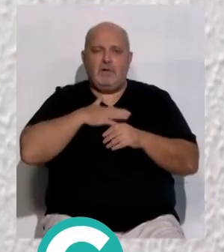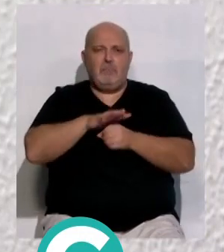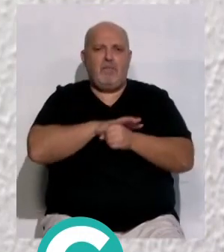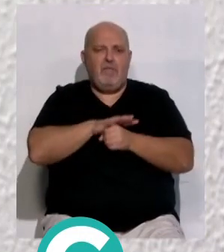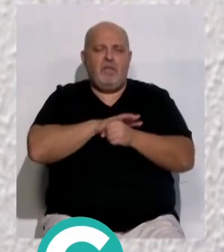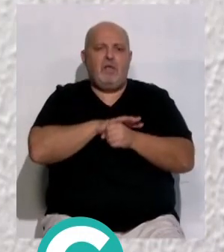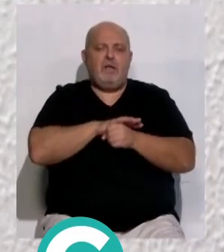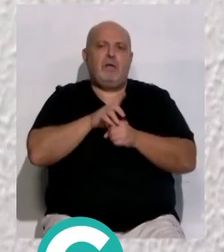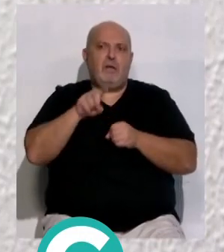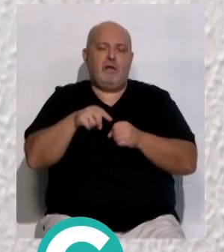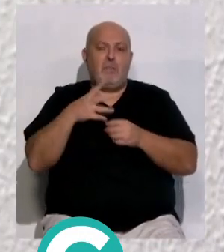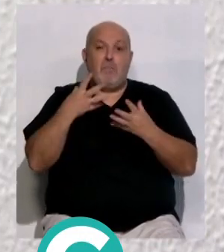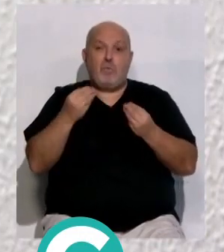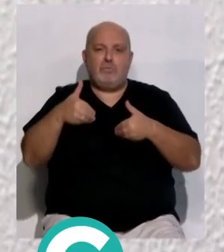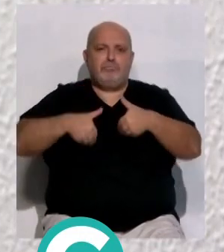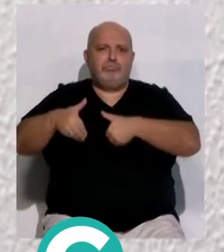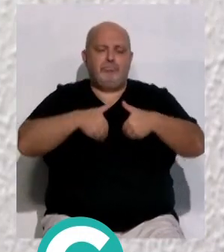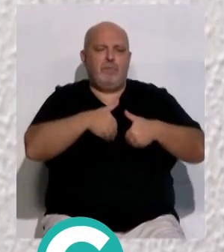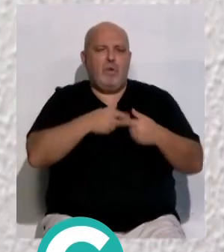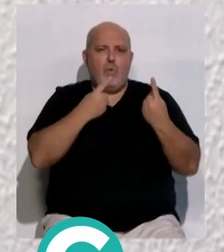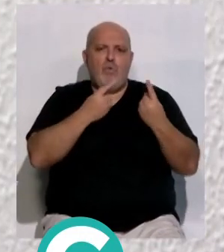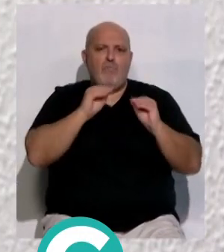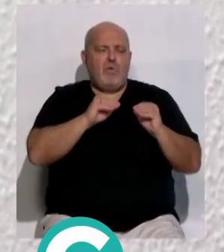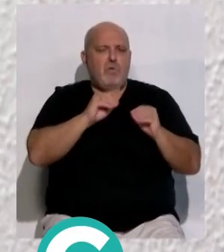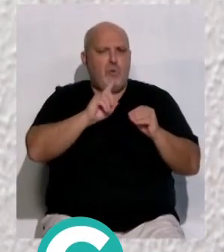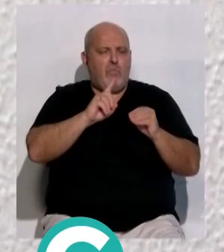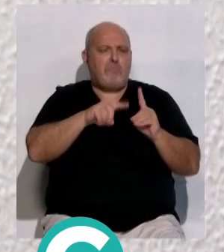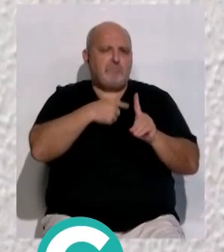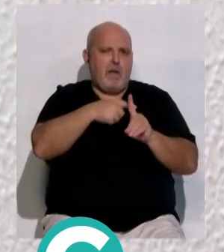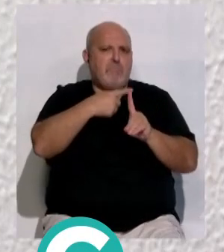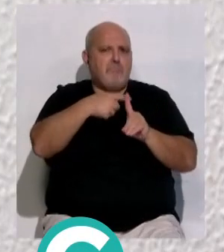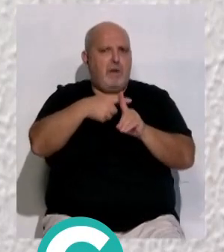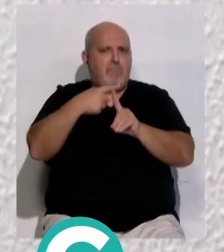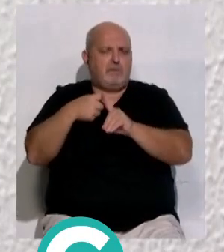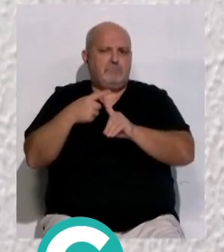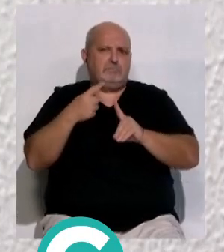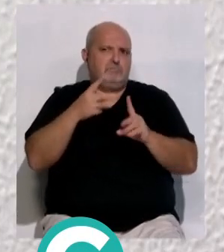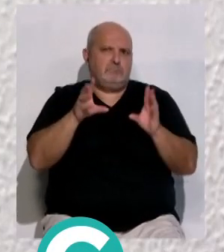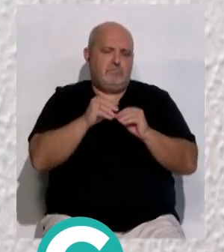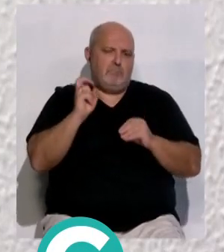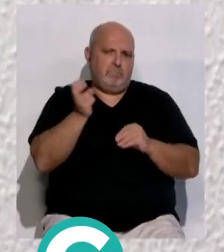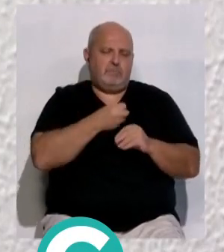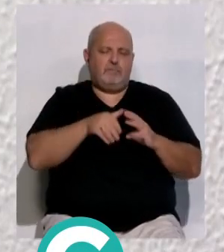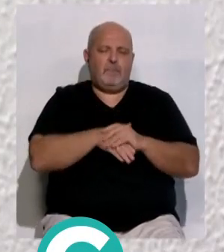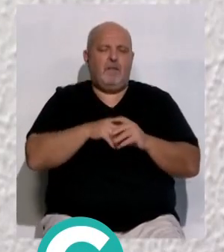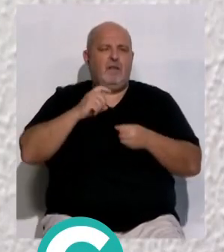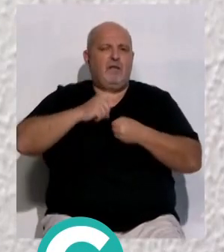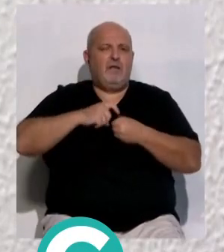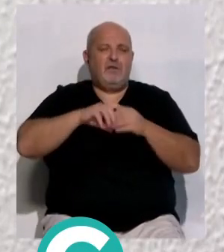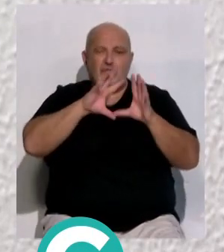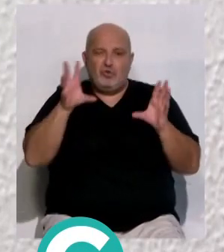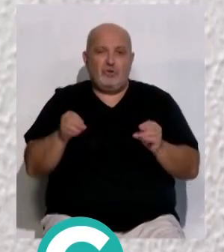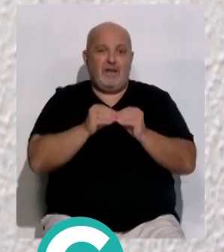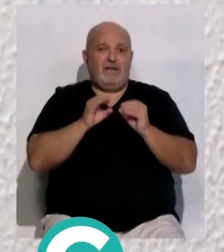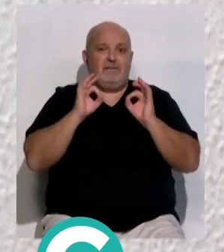provincia pero es que en muchas de ellas no hay una sola acción formativa que hemos acometido sino que han sido varias y la participación en total